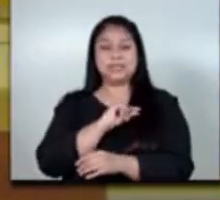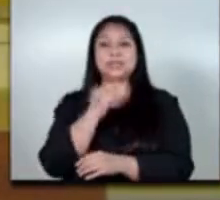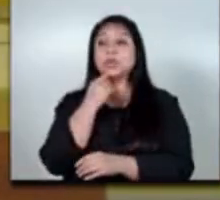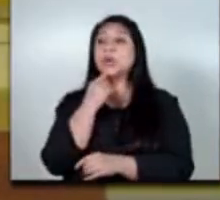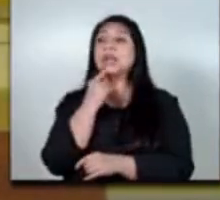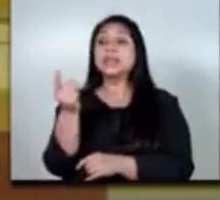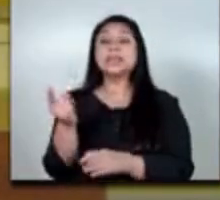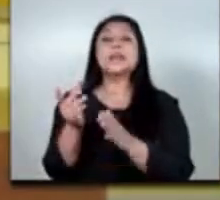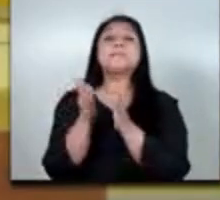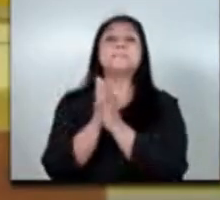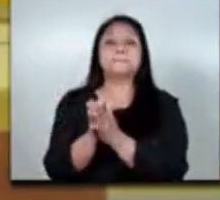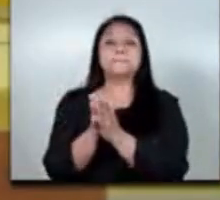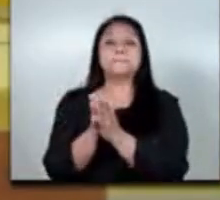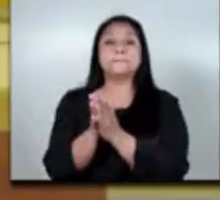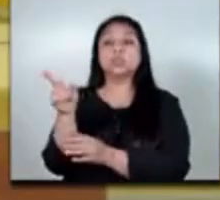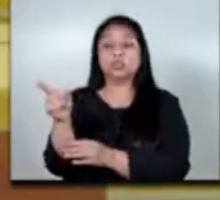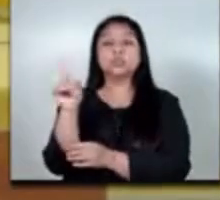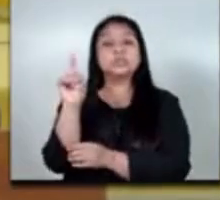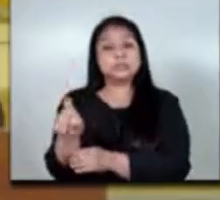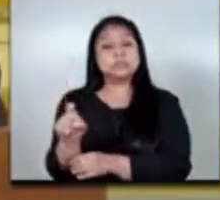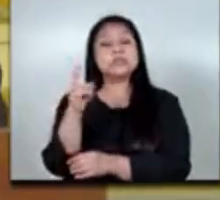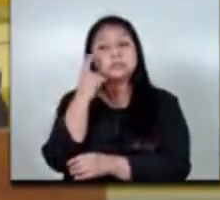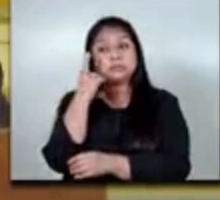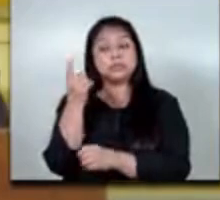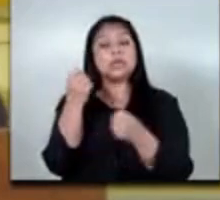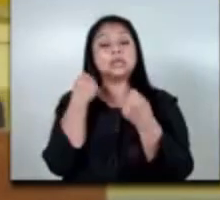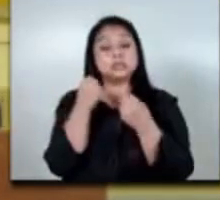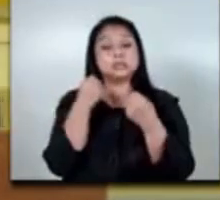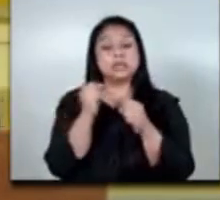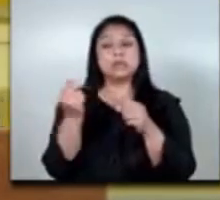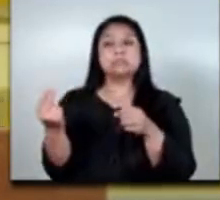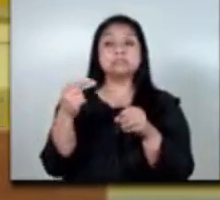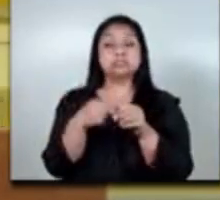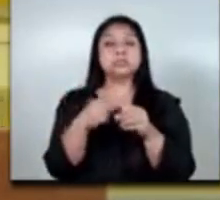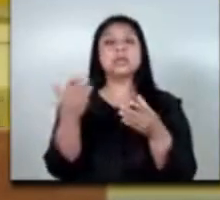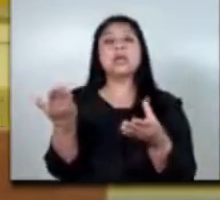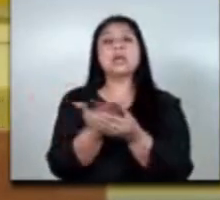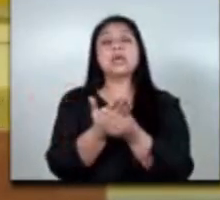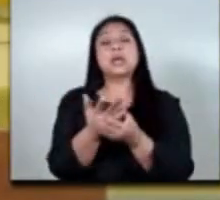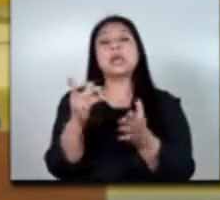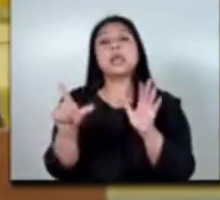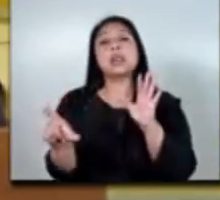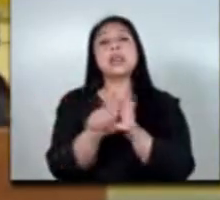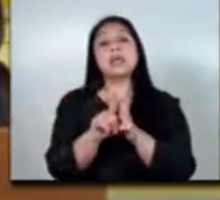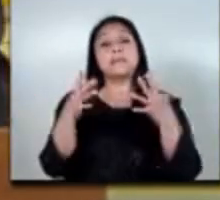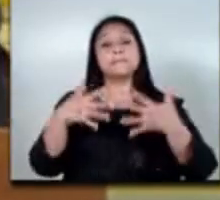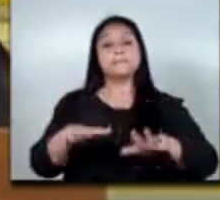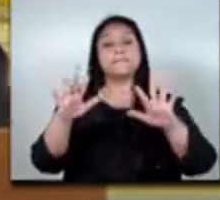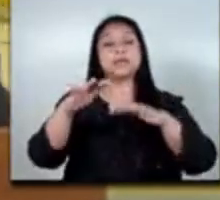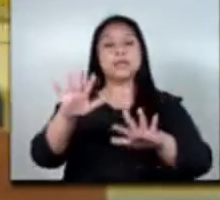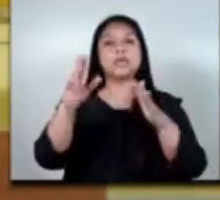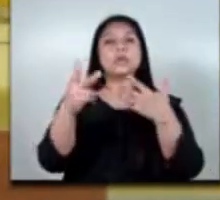encomienda fue que procuráramos que pasara en el congreso de la república la ley de marinos mercantes